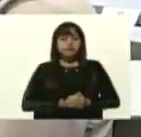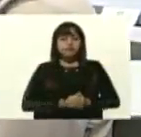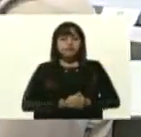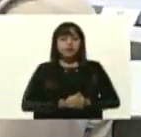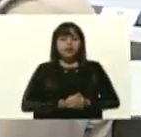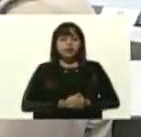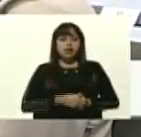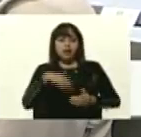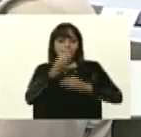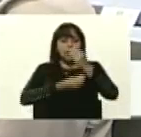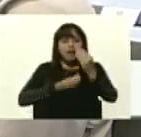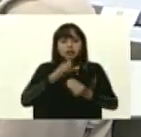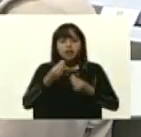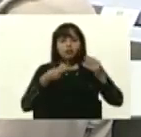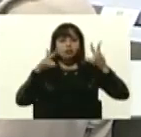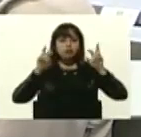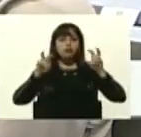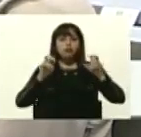creación.